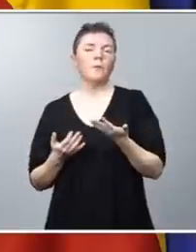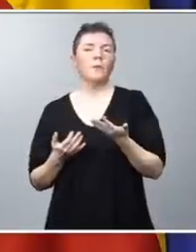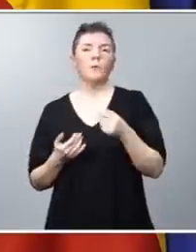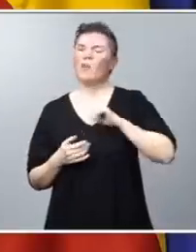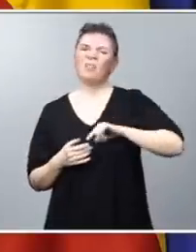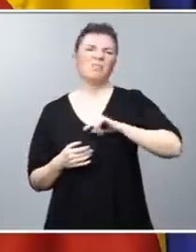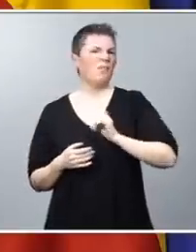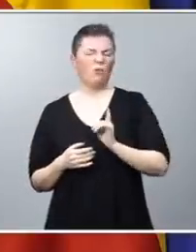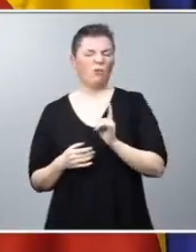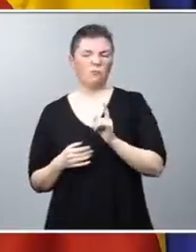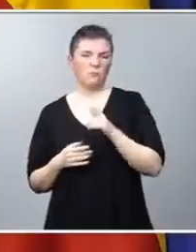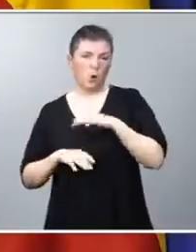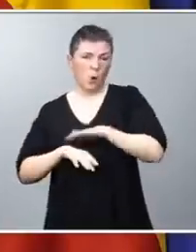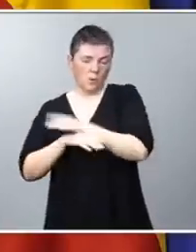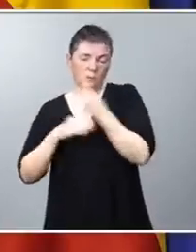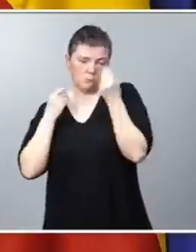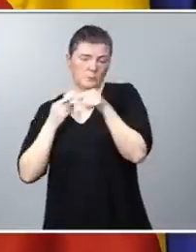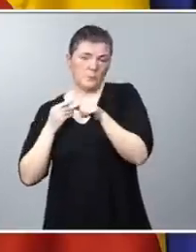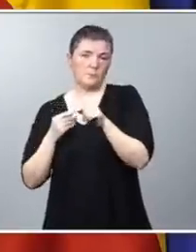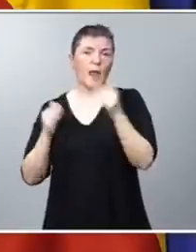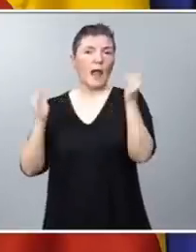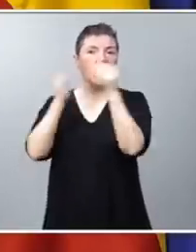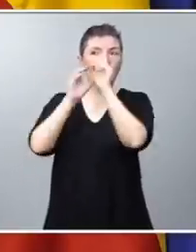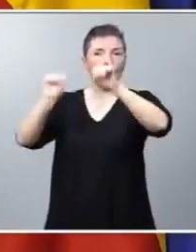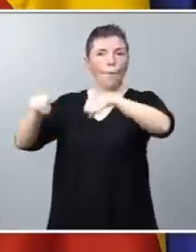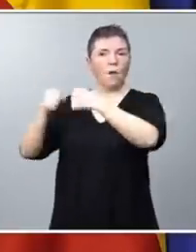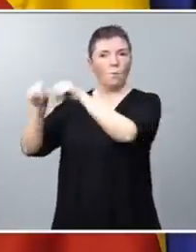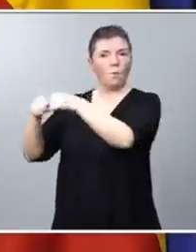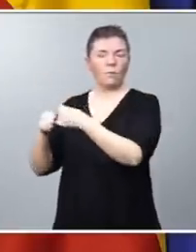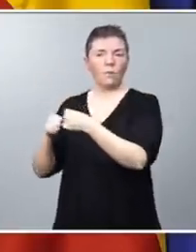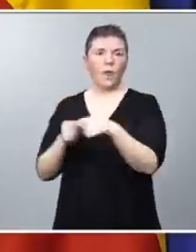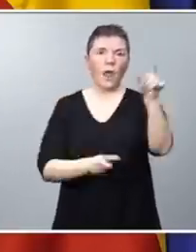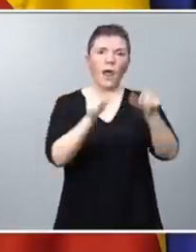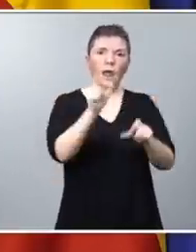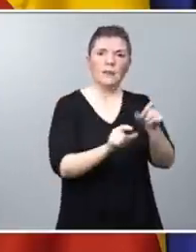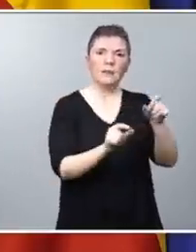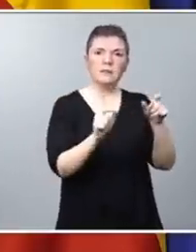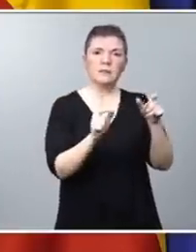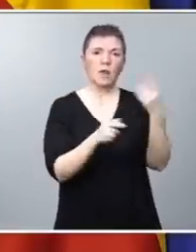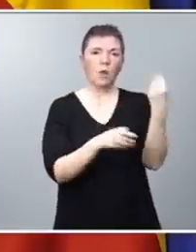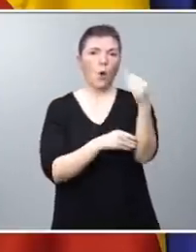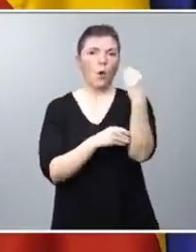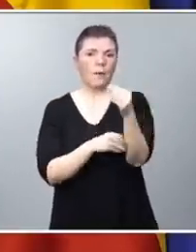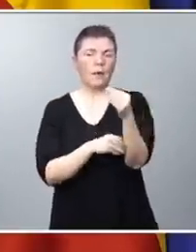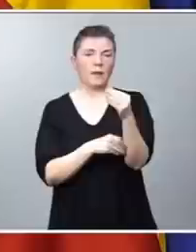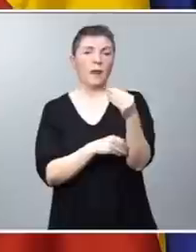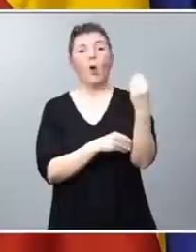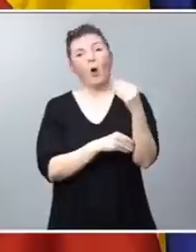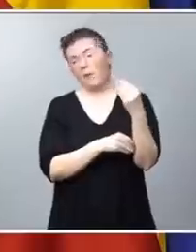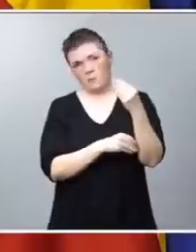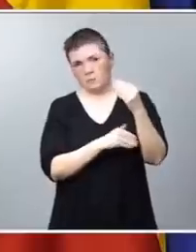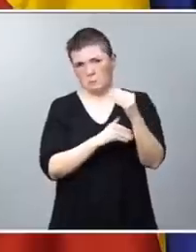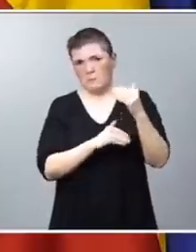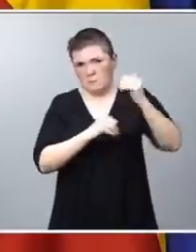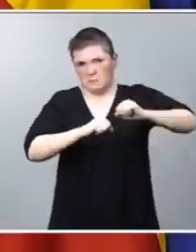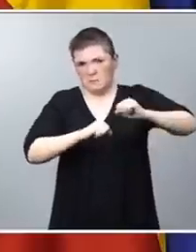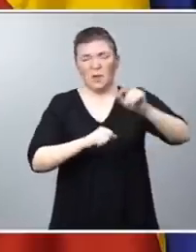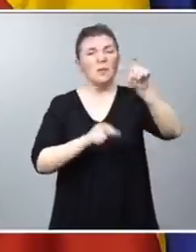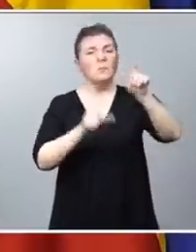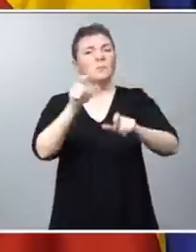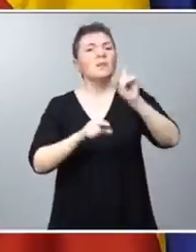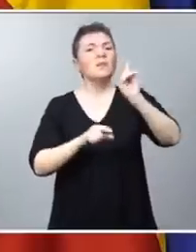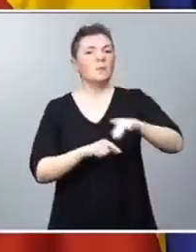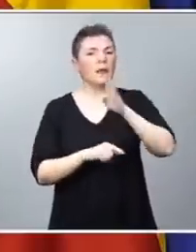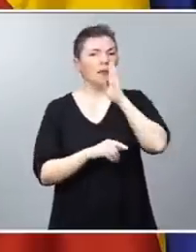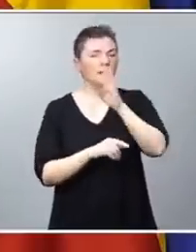considera este Gobierno, tener viviendas vacías cuando hay muchísimas personas, gente joven y no tan joven, y también personas que directamente no